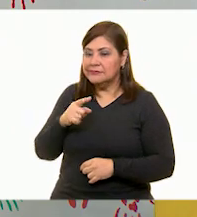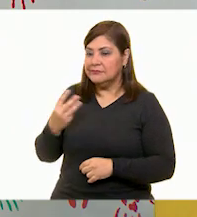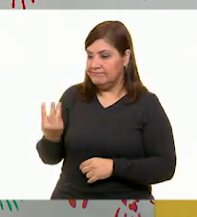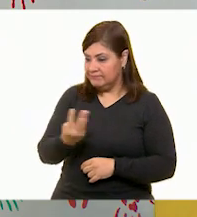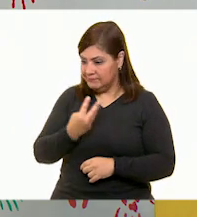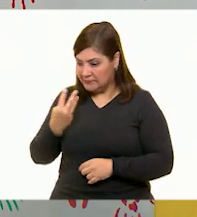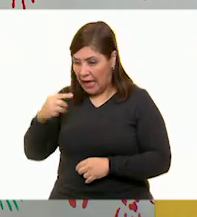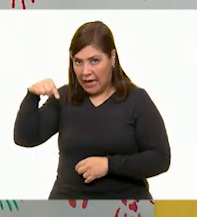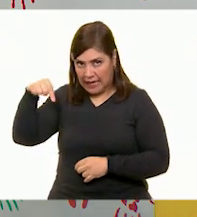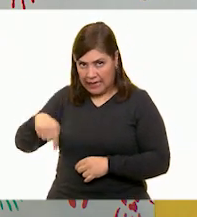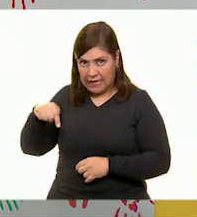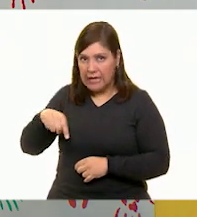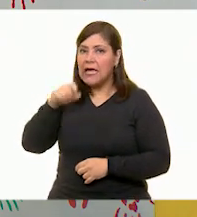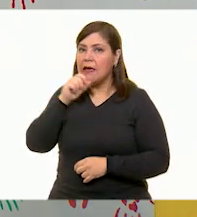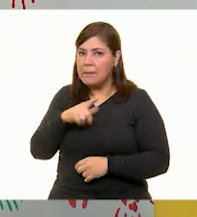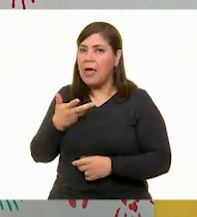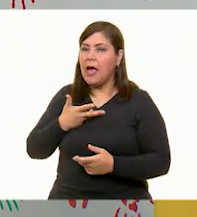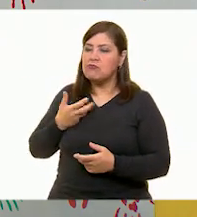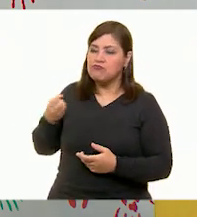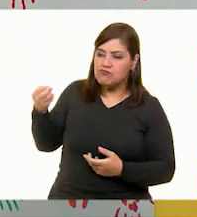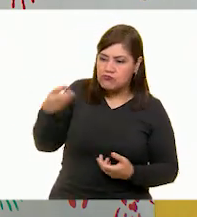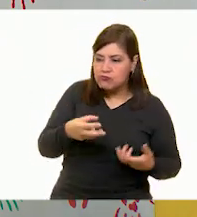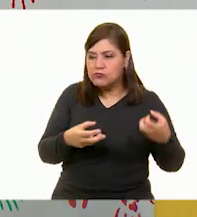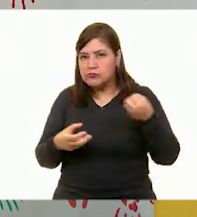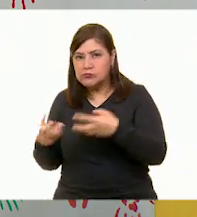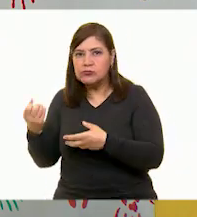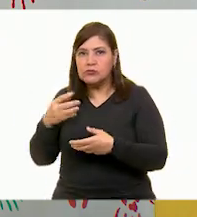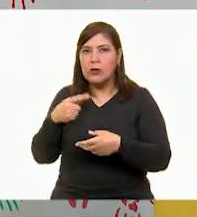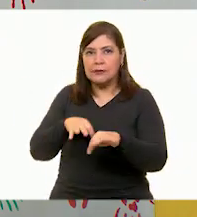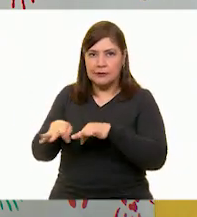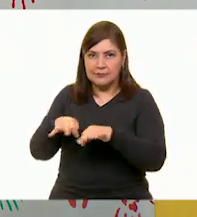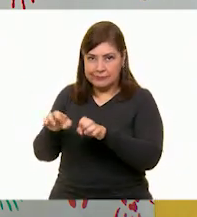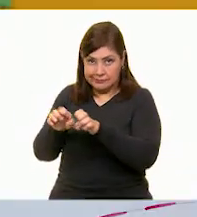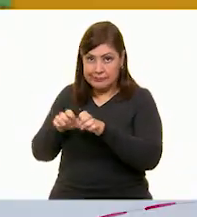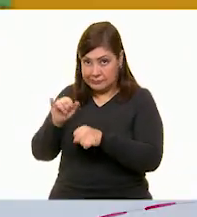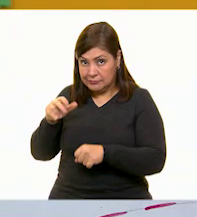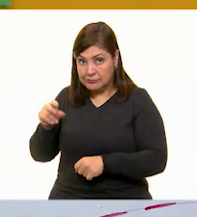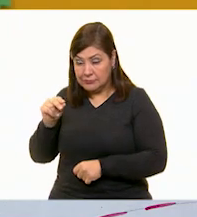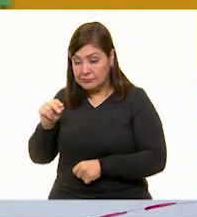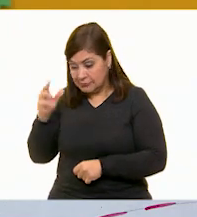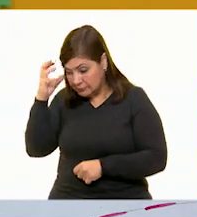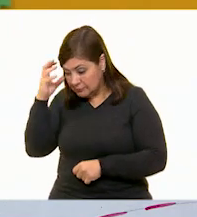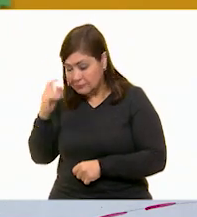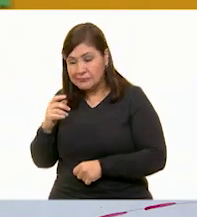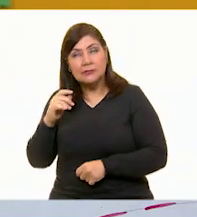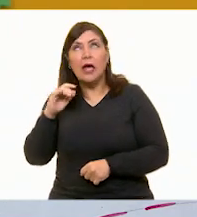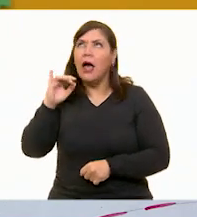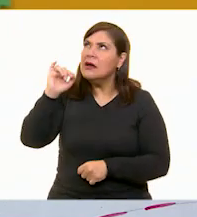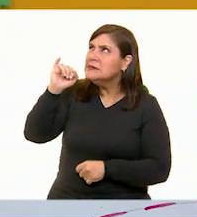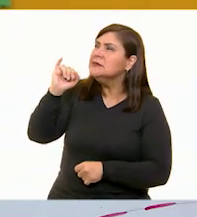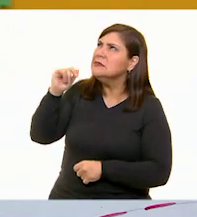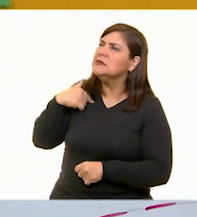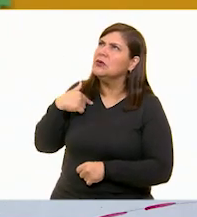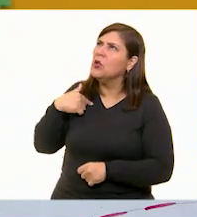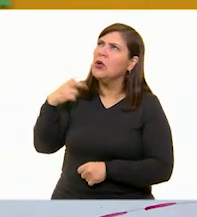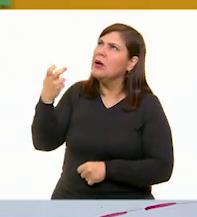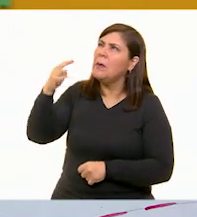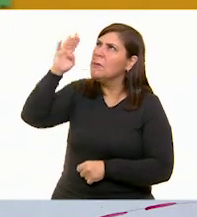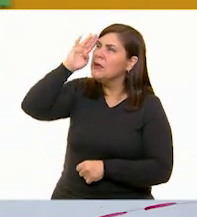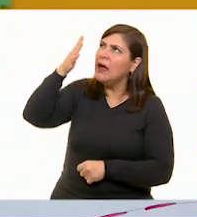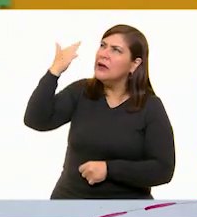nosotros aquí en este espacio, también hemos colaborado en equipo, ¿no crees, Panchito? Sí, maestra. No lo había visto así.